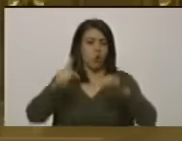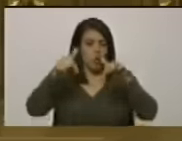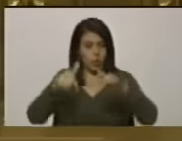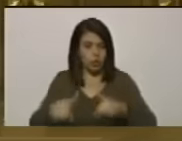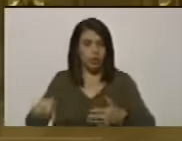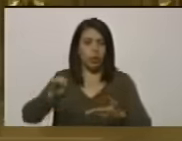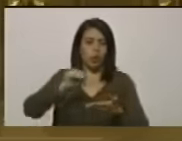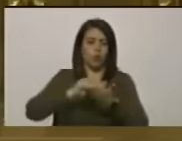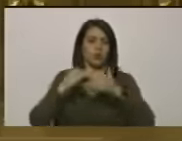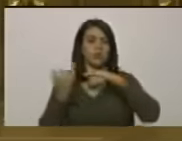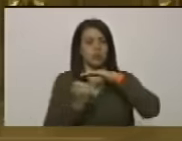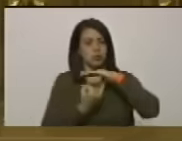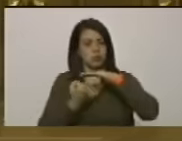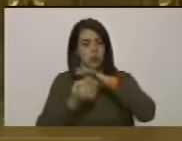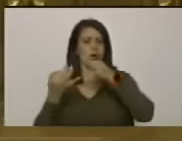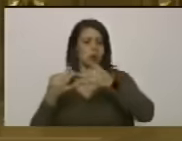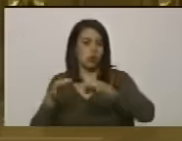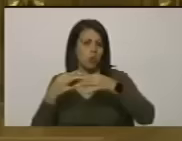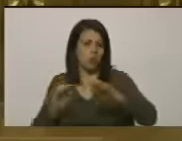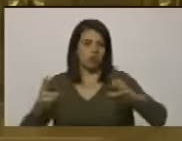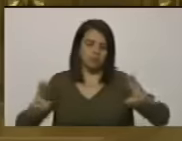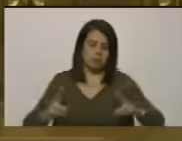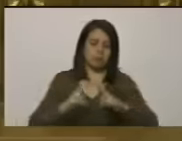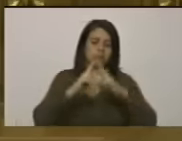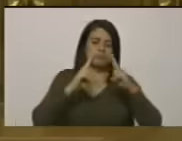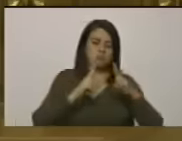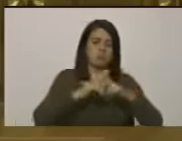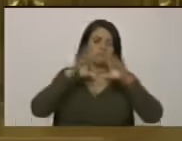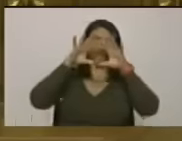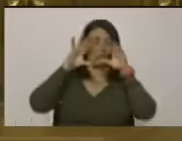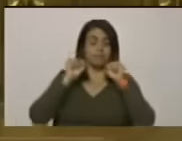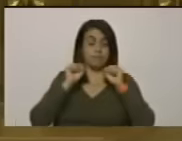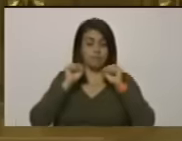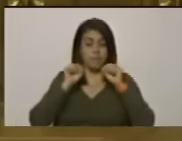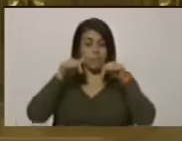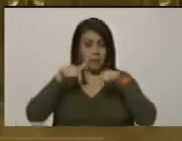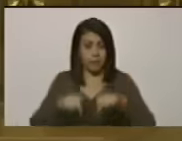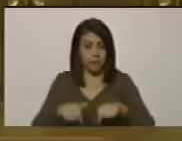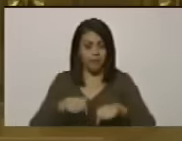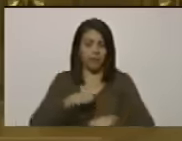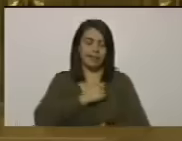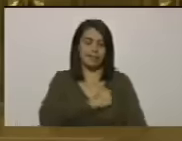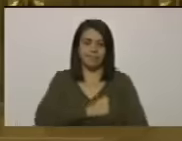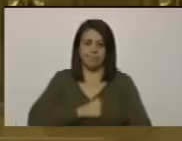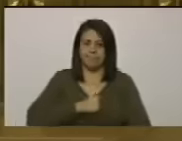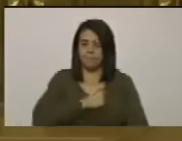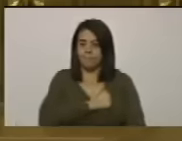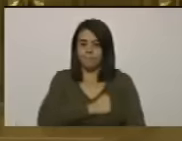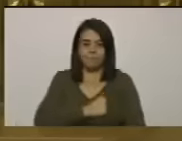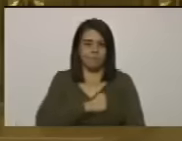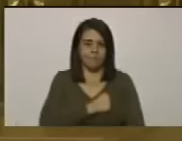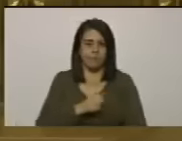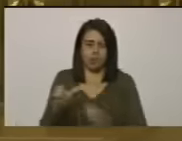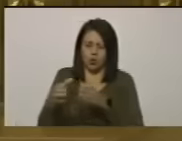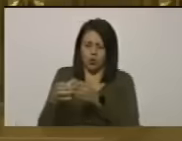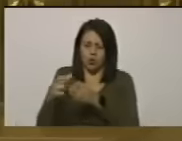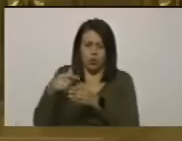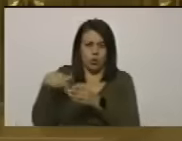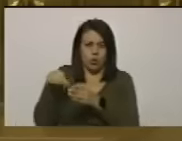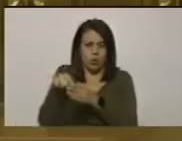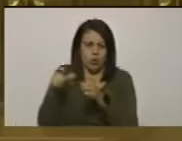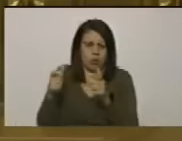reinstitucionalización, del reencuentro, del entendimiento, y es lamentable que un sector de